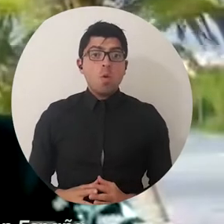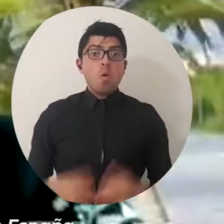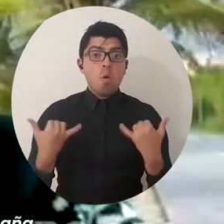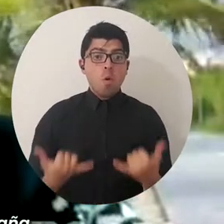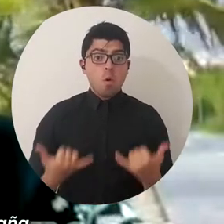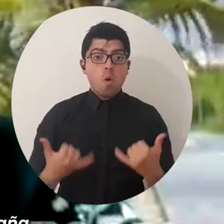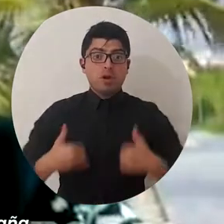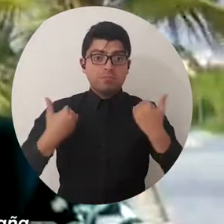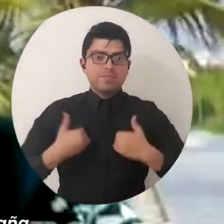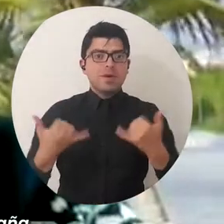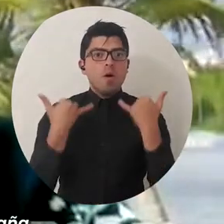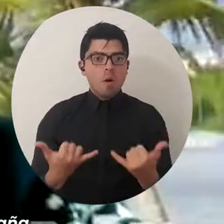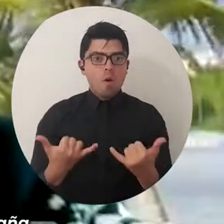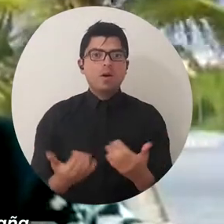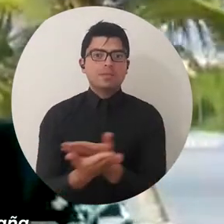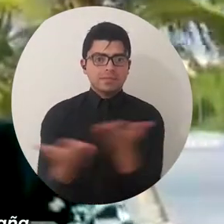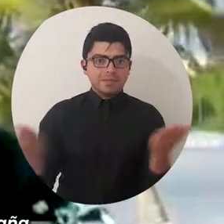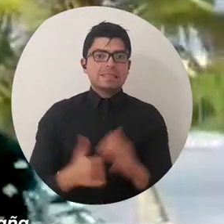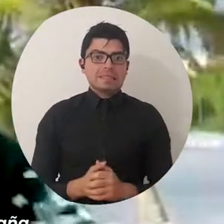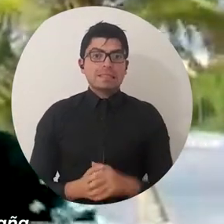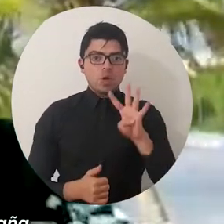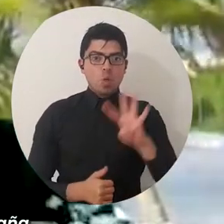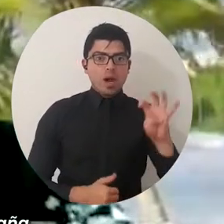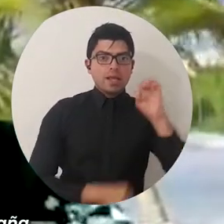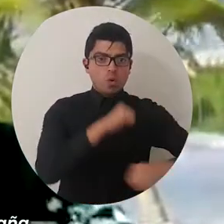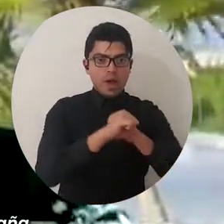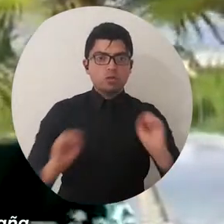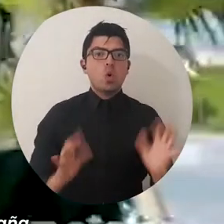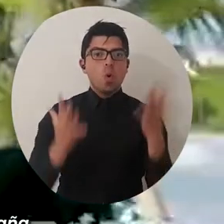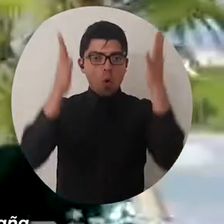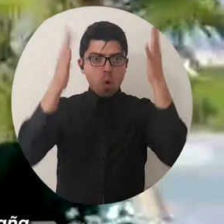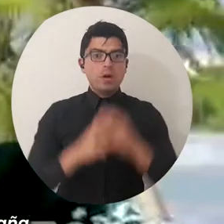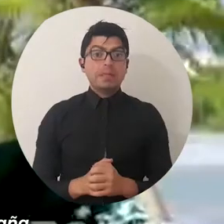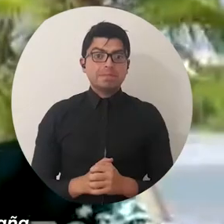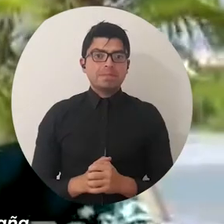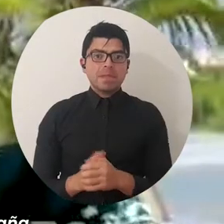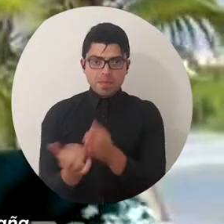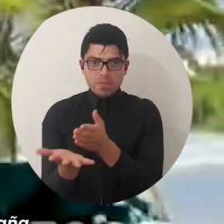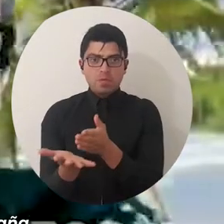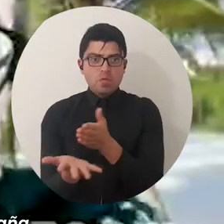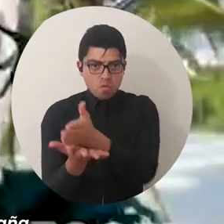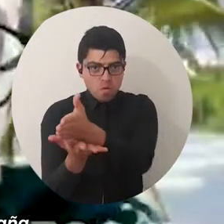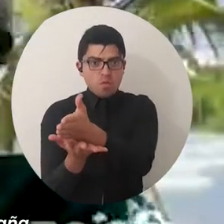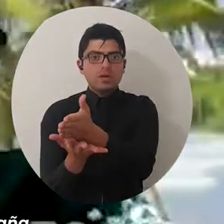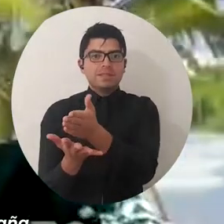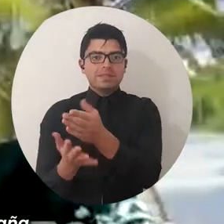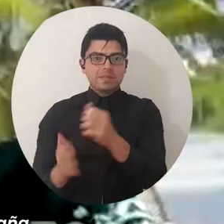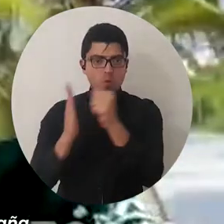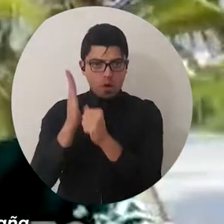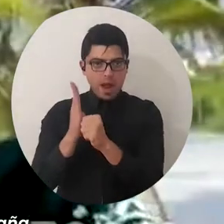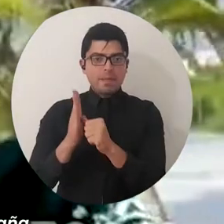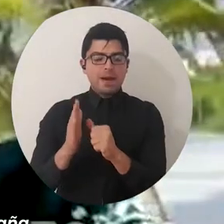placer poder estar el día de hoy con ustedes en este 41 aniversario de la fundación del